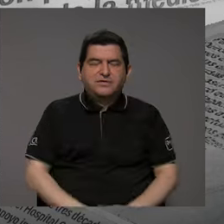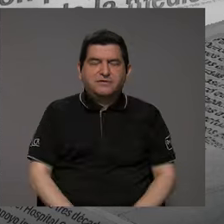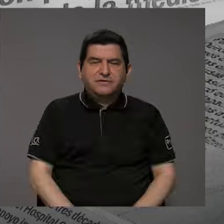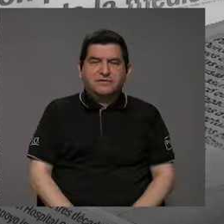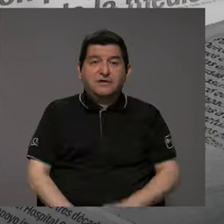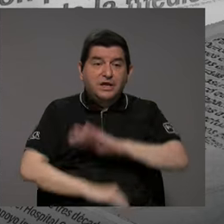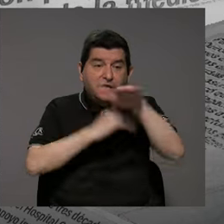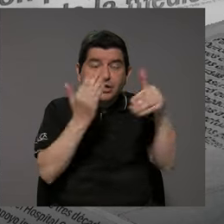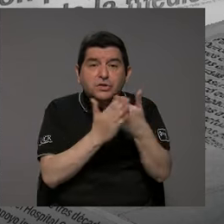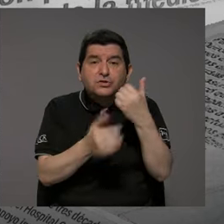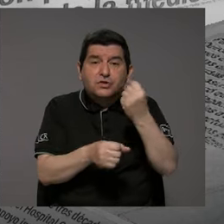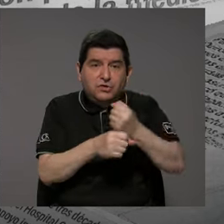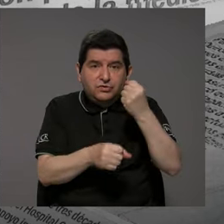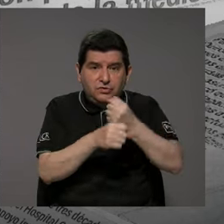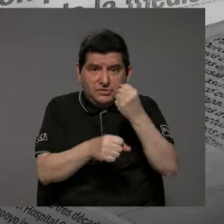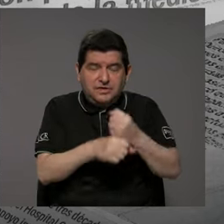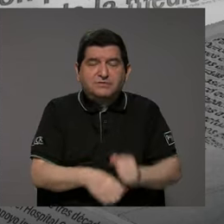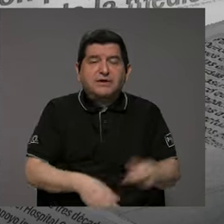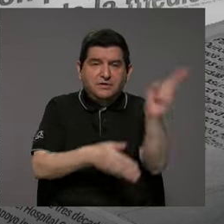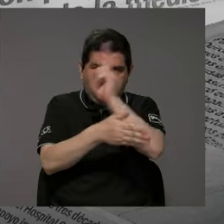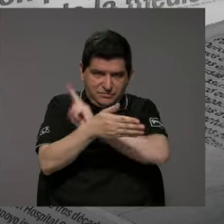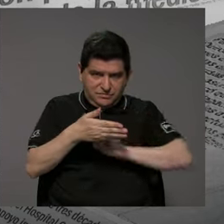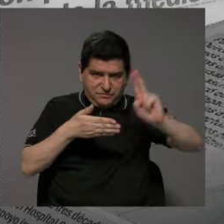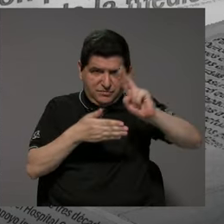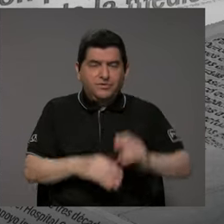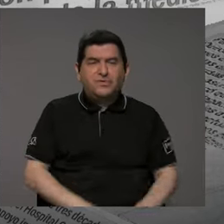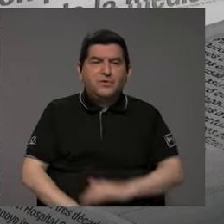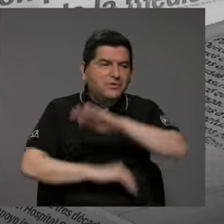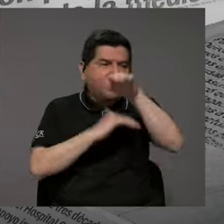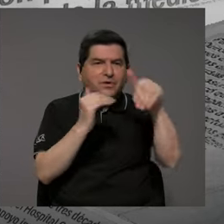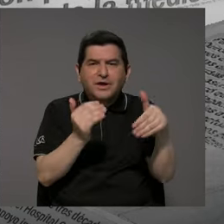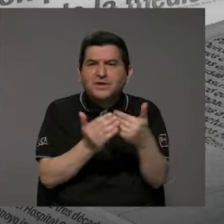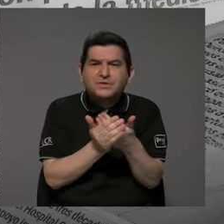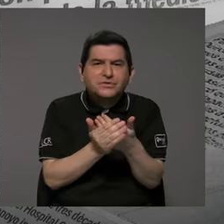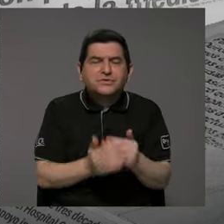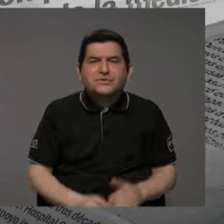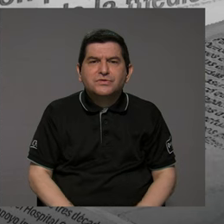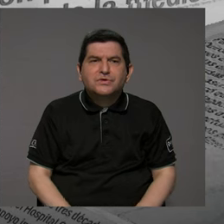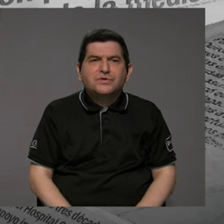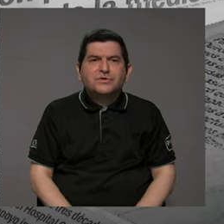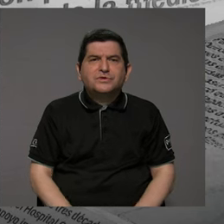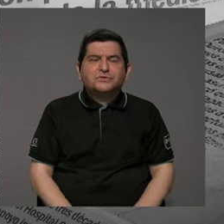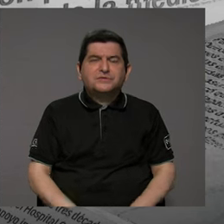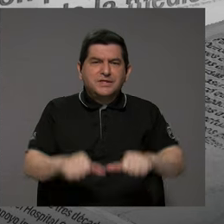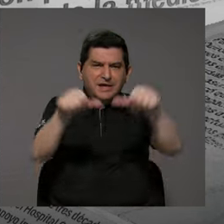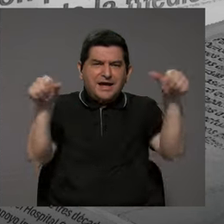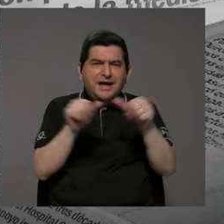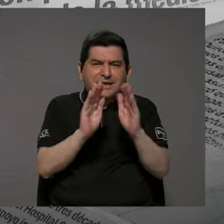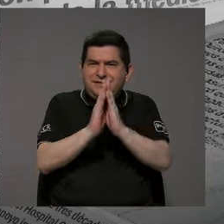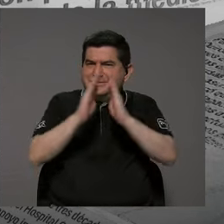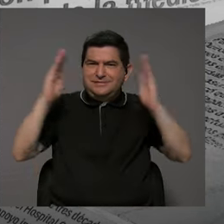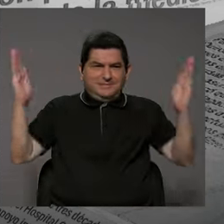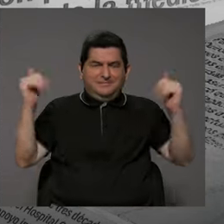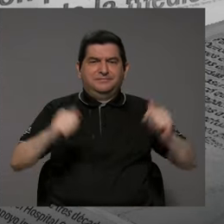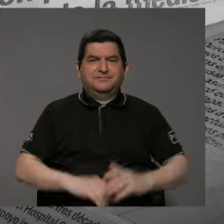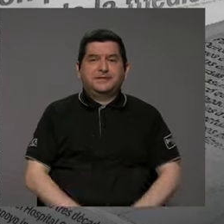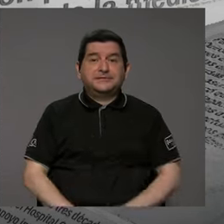como todos los esfuerzos que se hacen a nivel de la universidad en todos ámbitos tan amplios. Ahora,